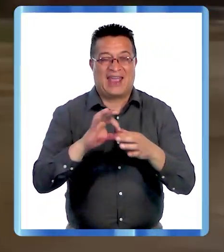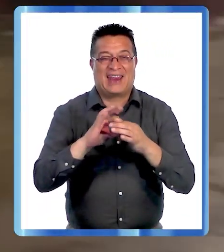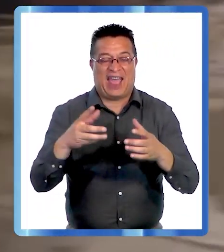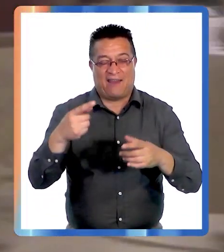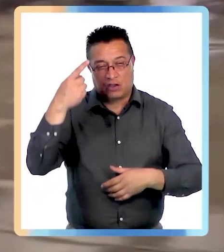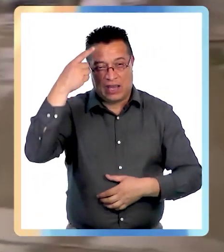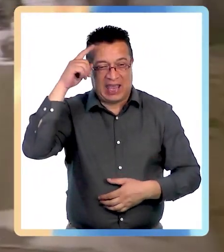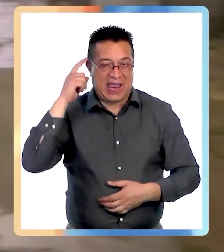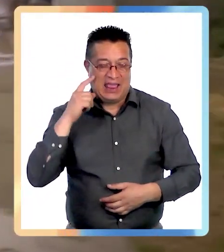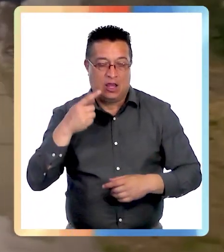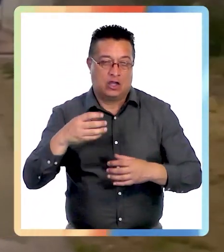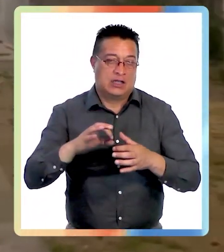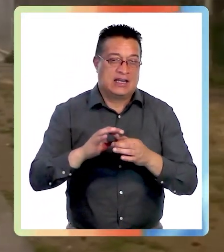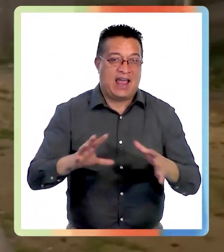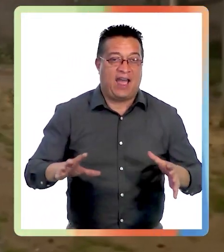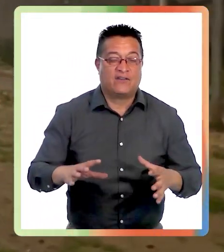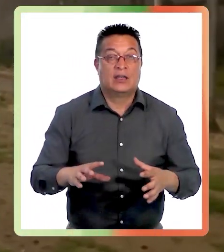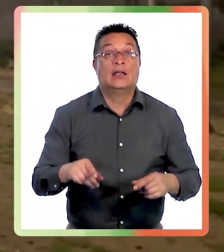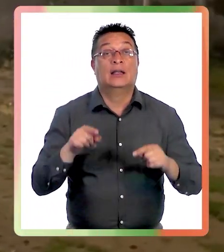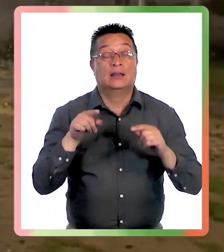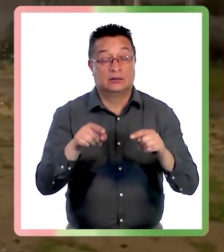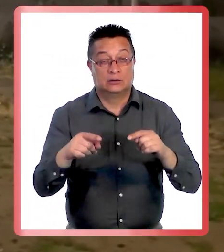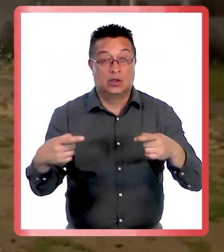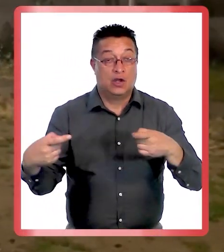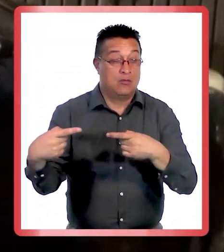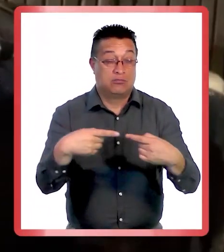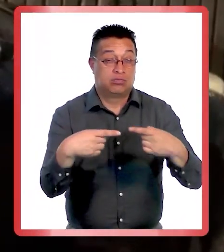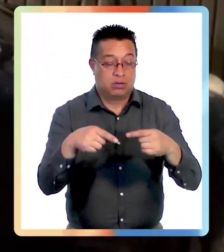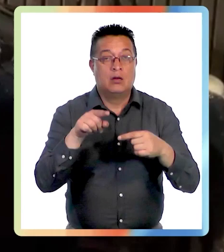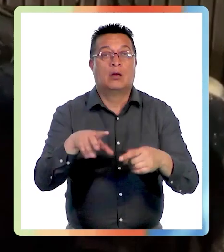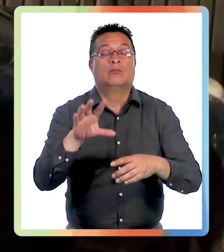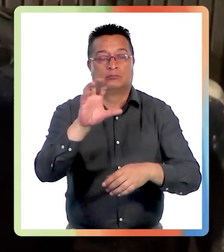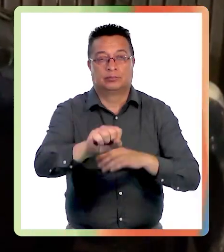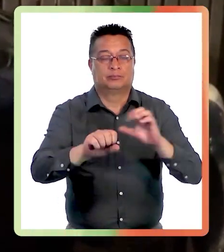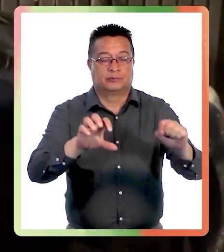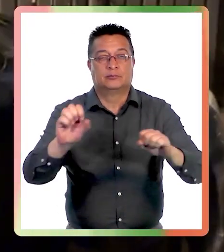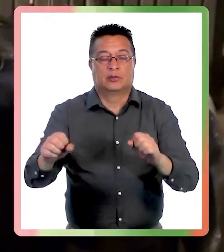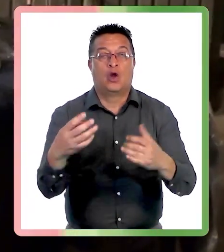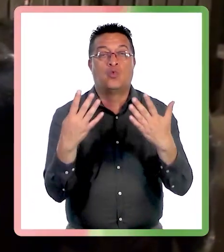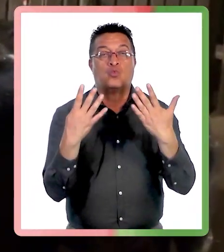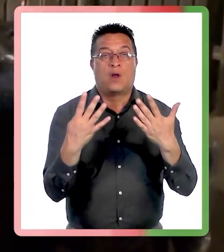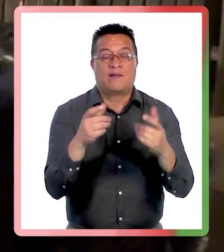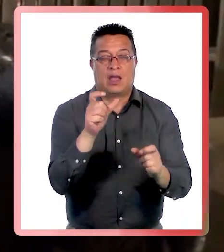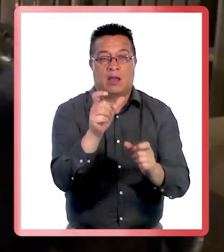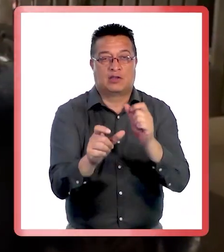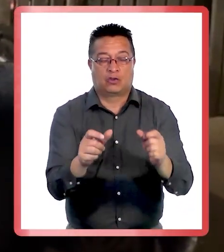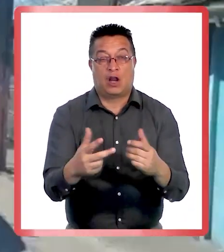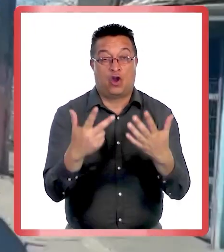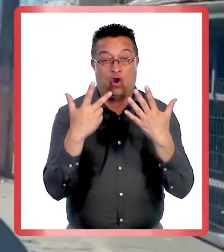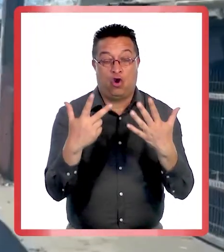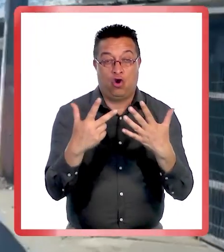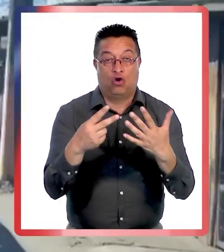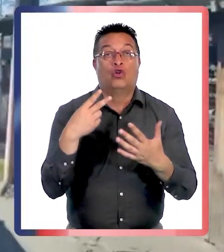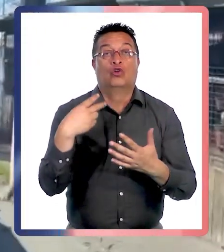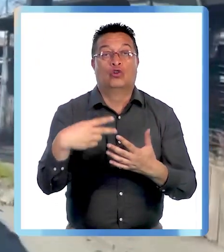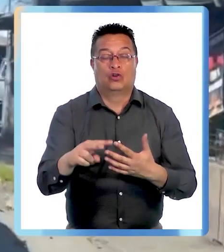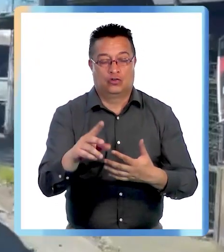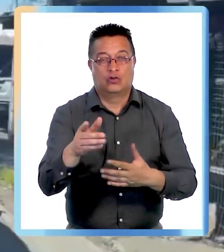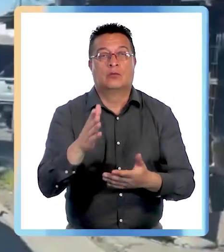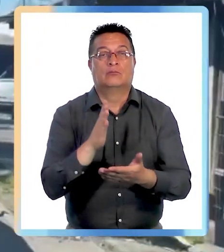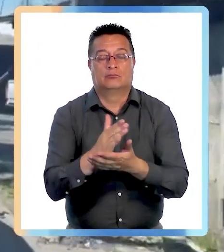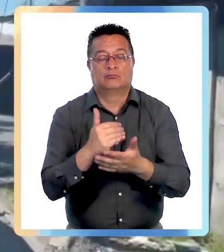de las graves heridas recibidas. Producto de este hecho, se ha logrado formalizar a nueve personas, ocho de ellas